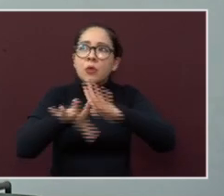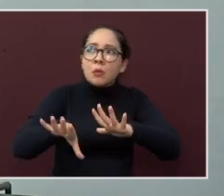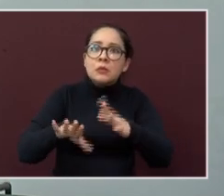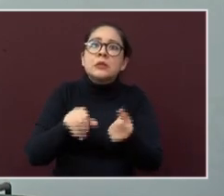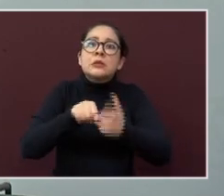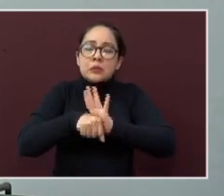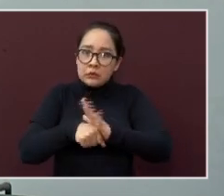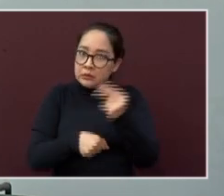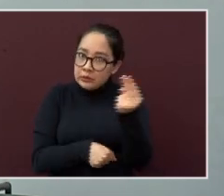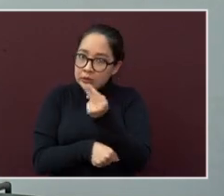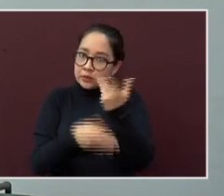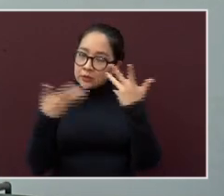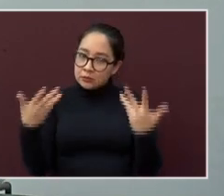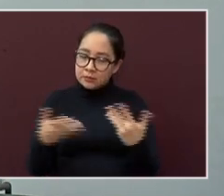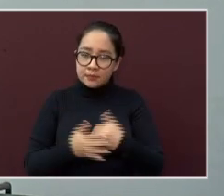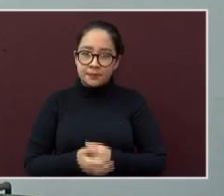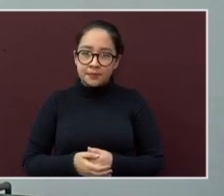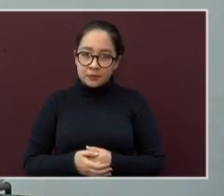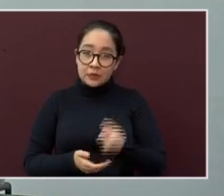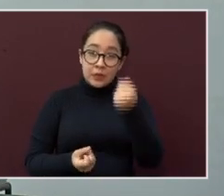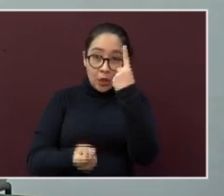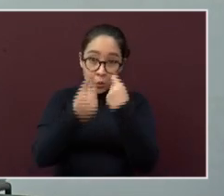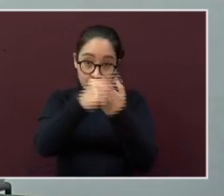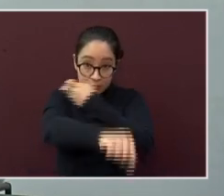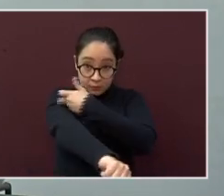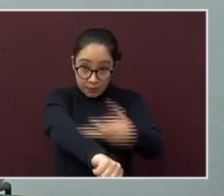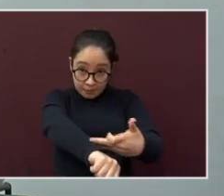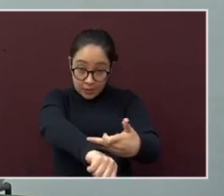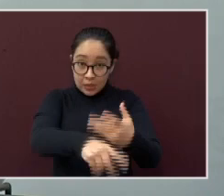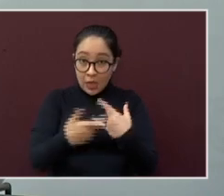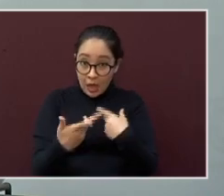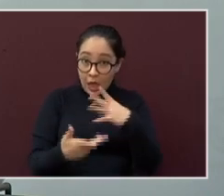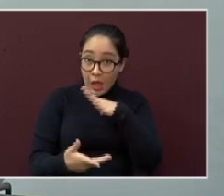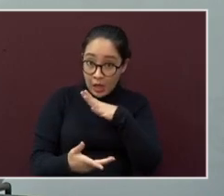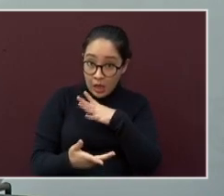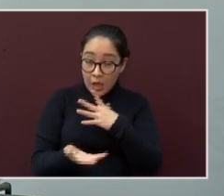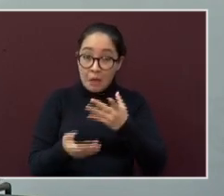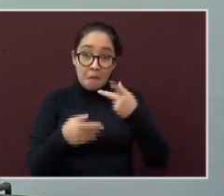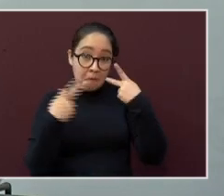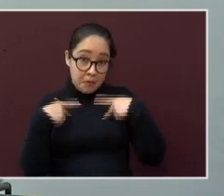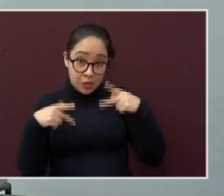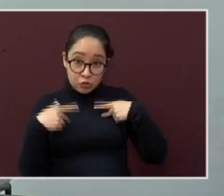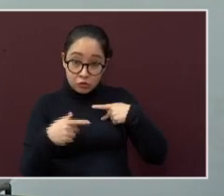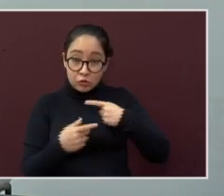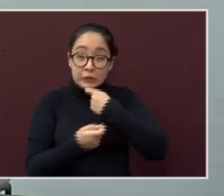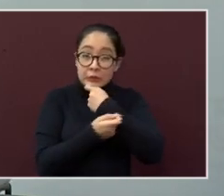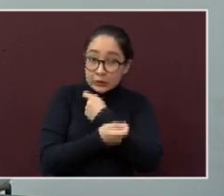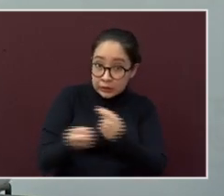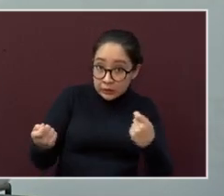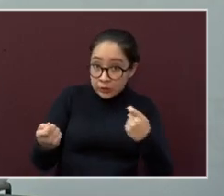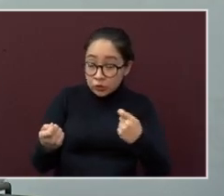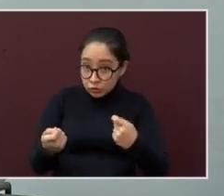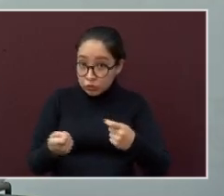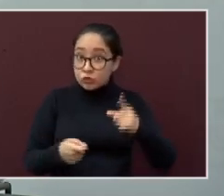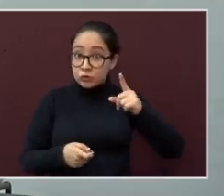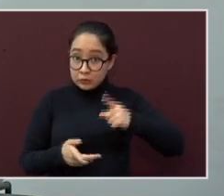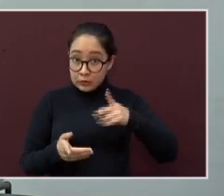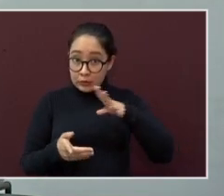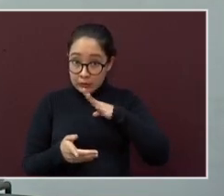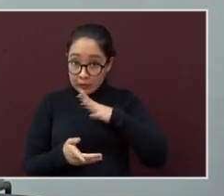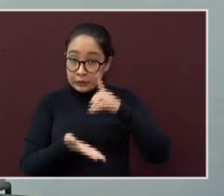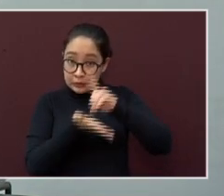pandemia. A las familias que entre sus miembros tengan a personas o niños o niñas con esta